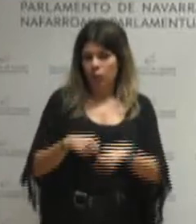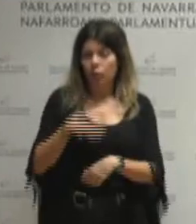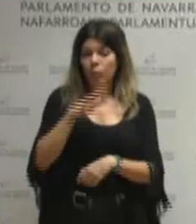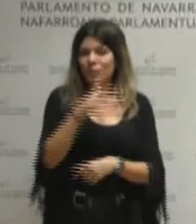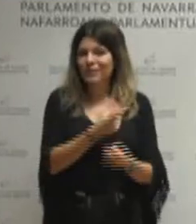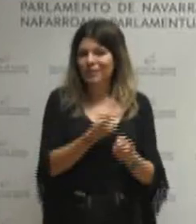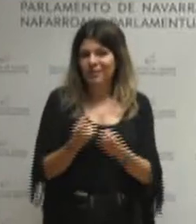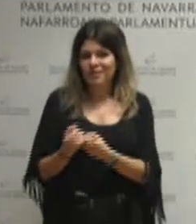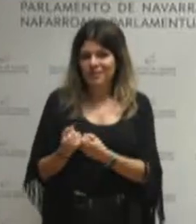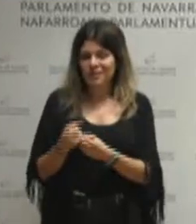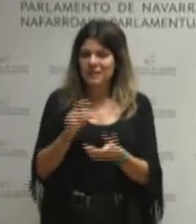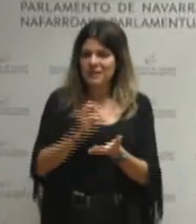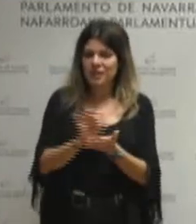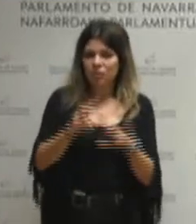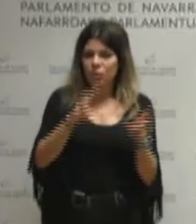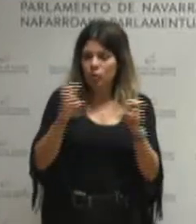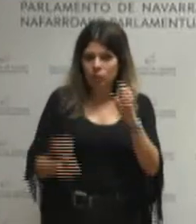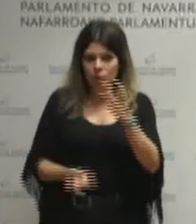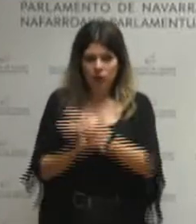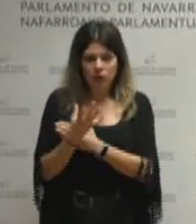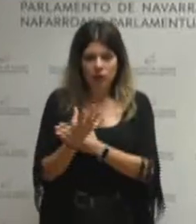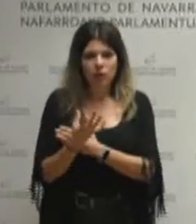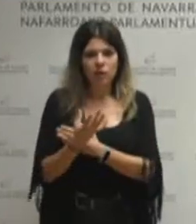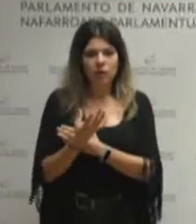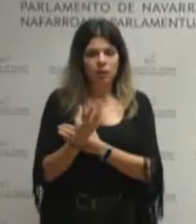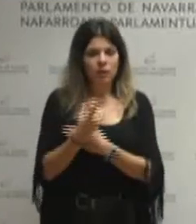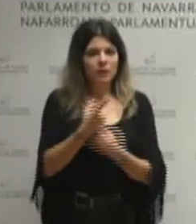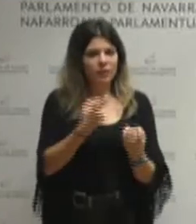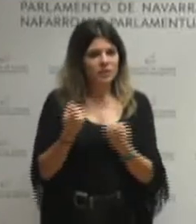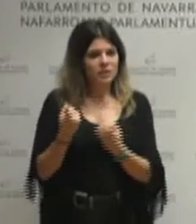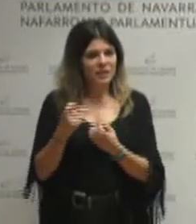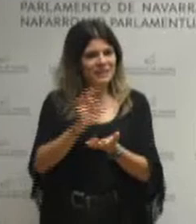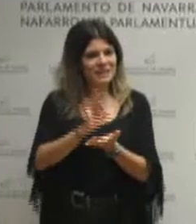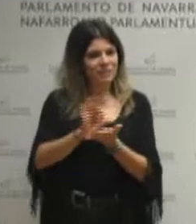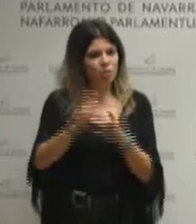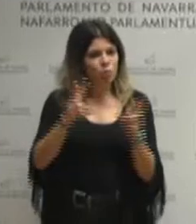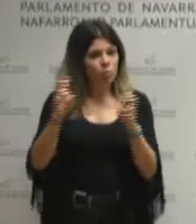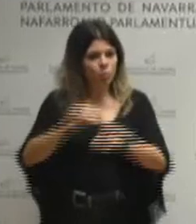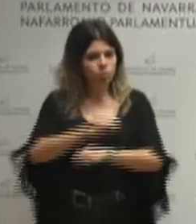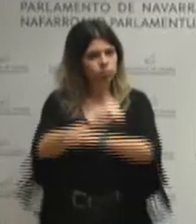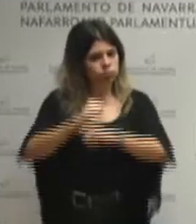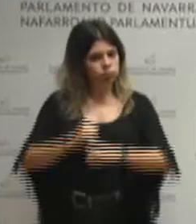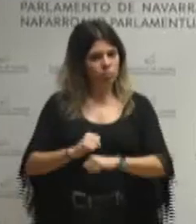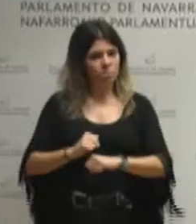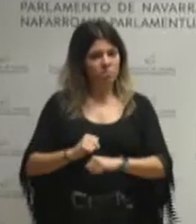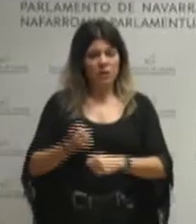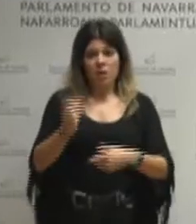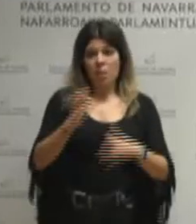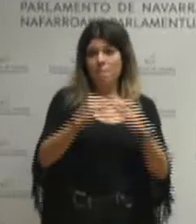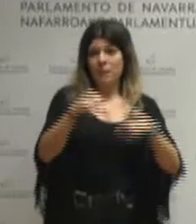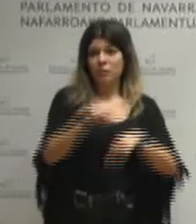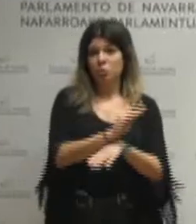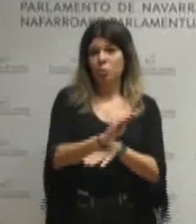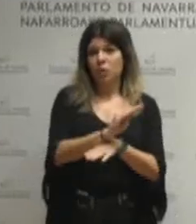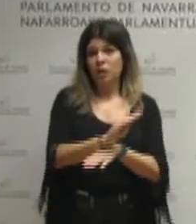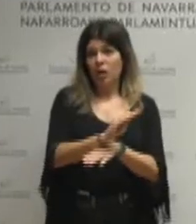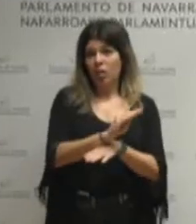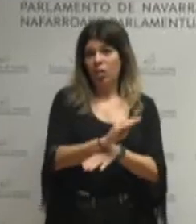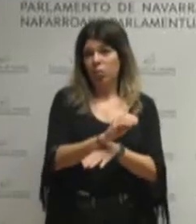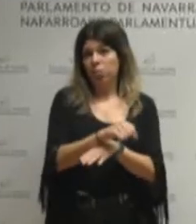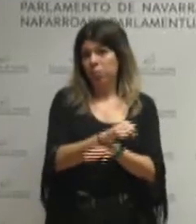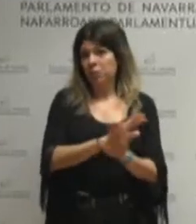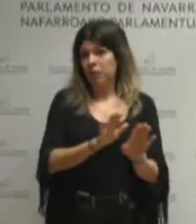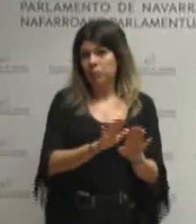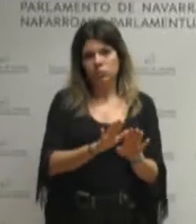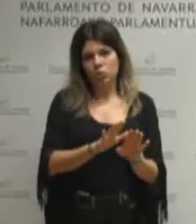crear nuevos servicios es necesario reforzar nuevos servicios no valen los pactos de cuidados requieren de servicios para que